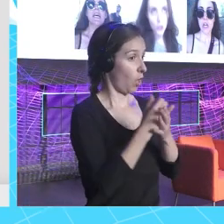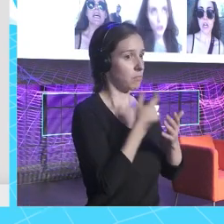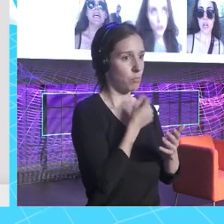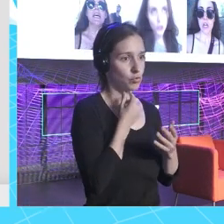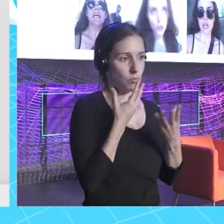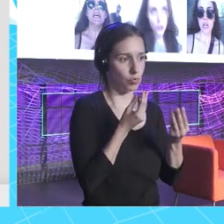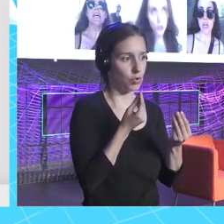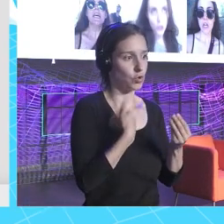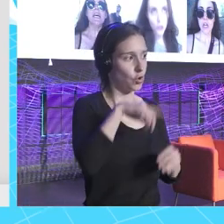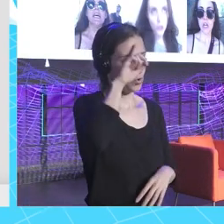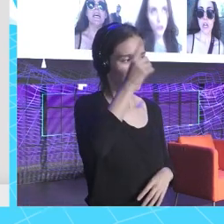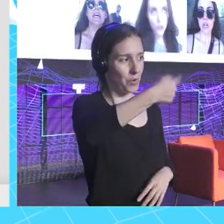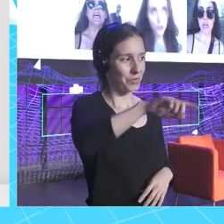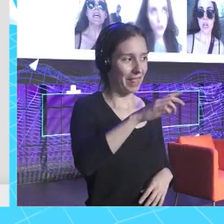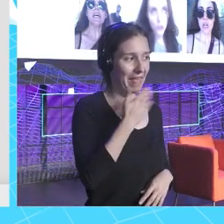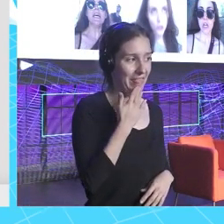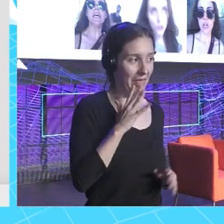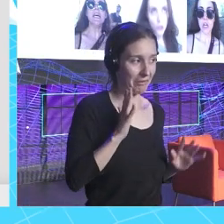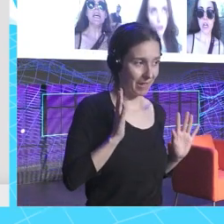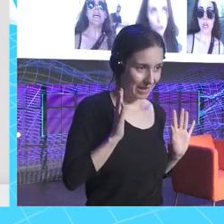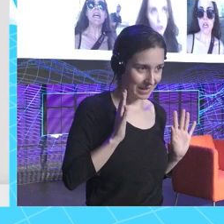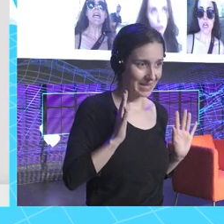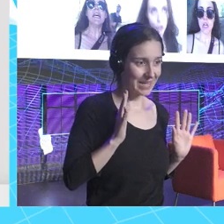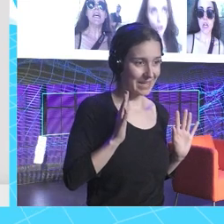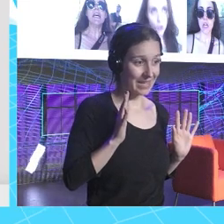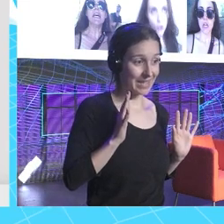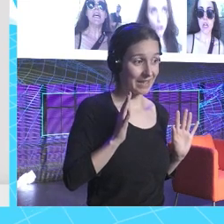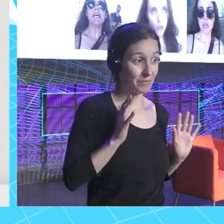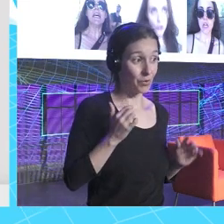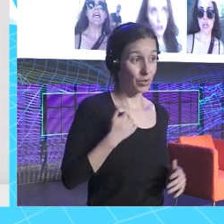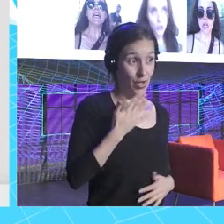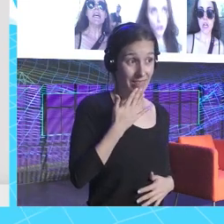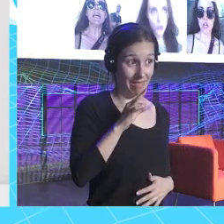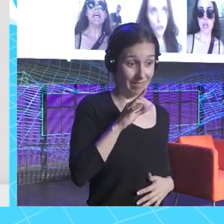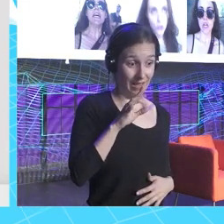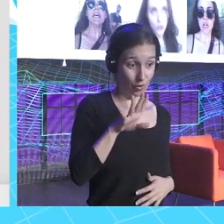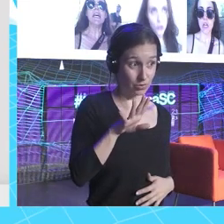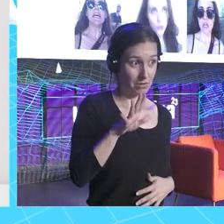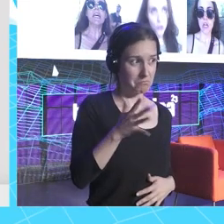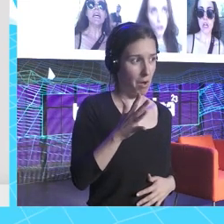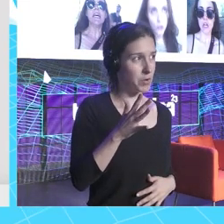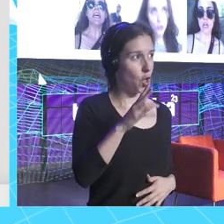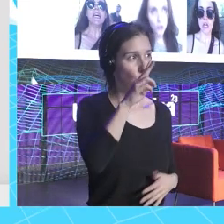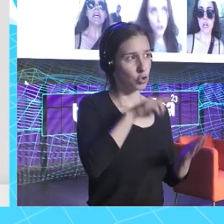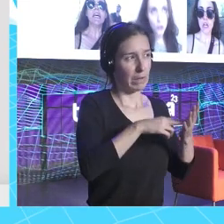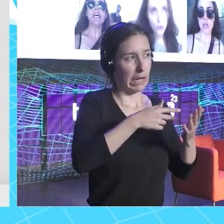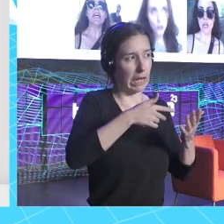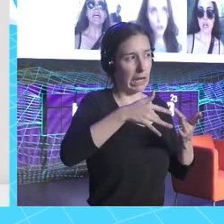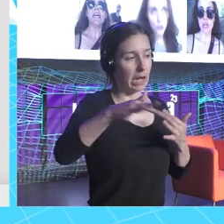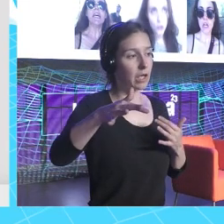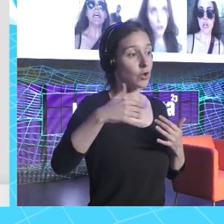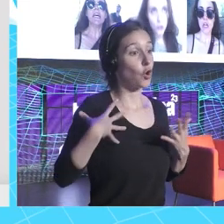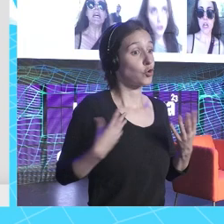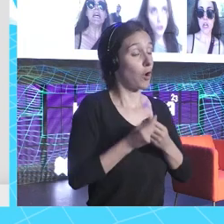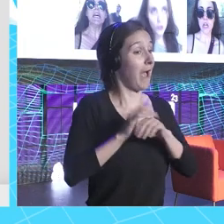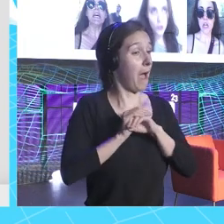no sé cómo de old sois, pero cuando tenía yo 14 años, que sería como 2000 algo, creé junto